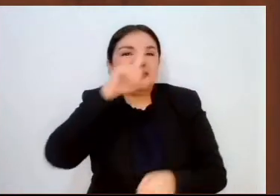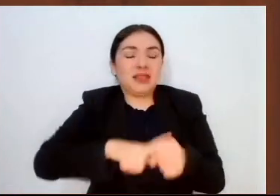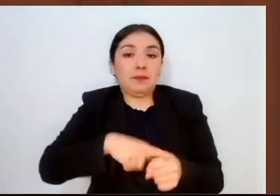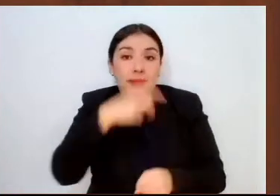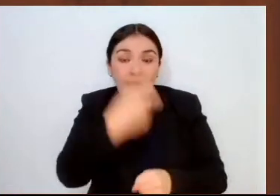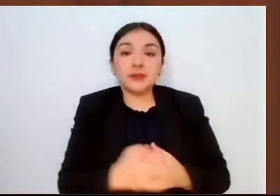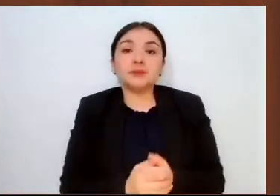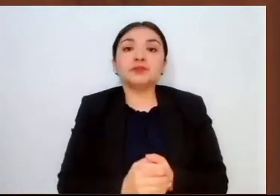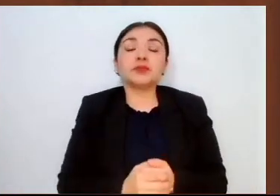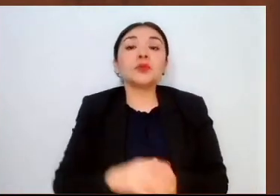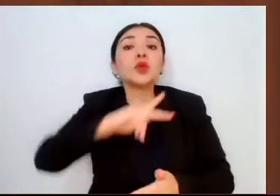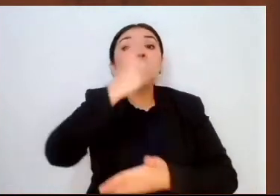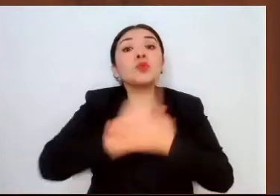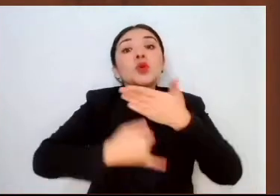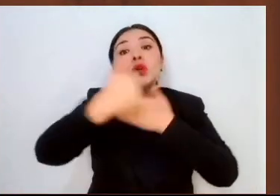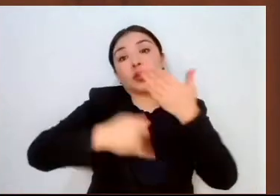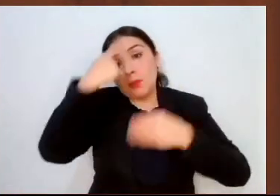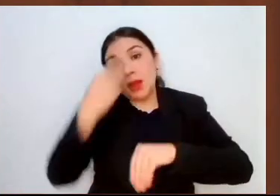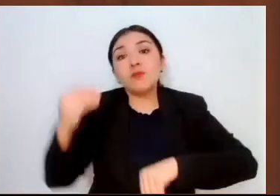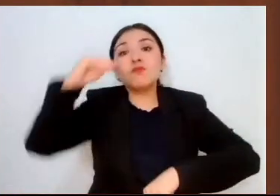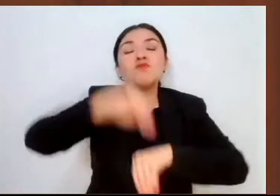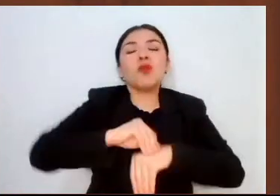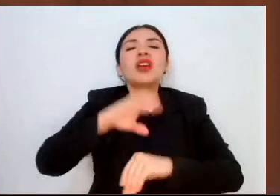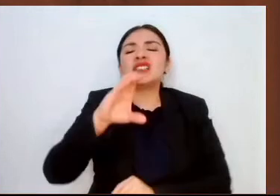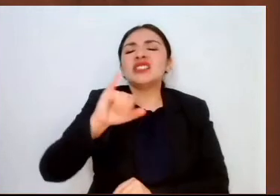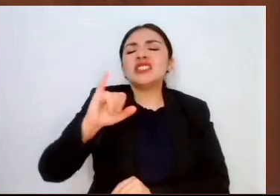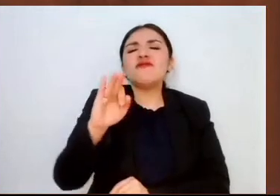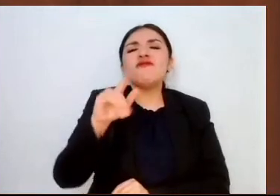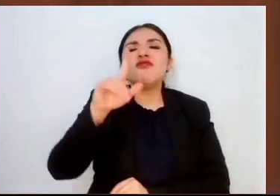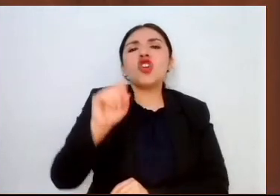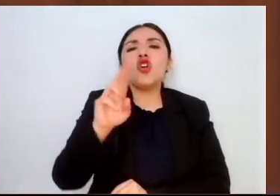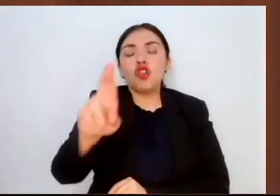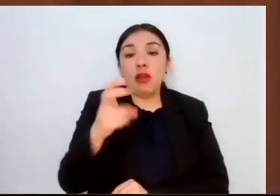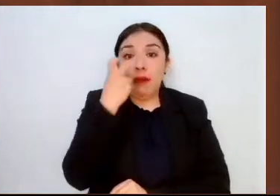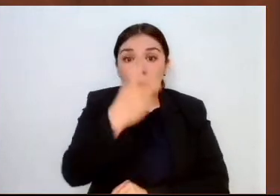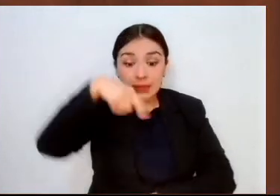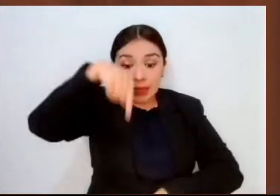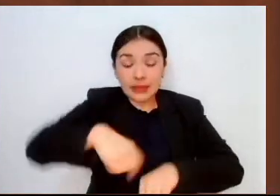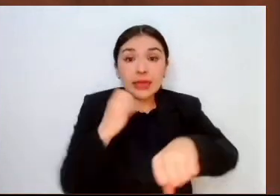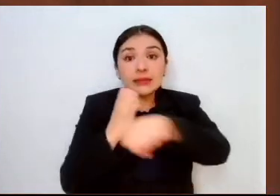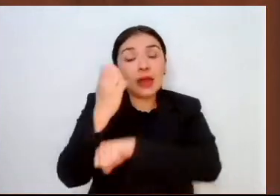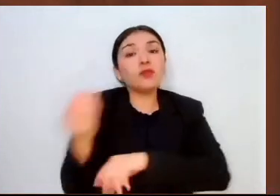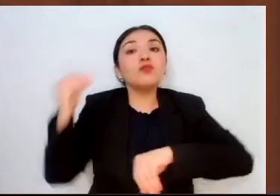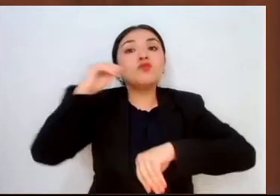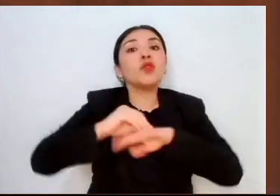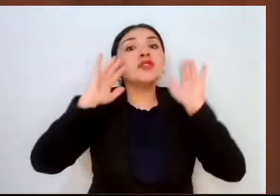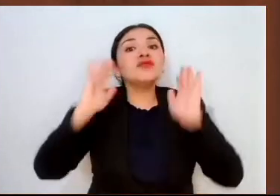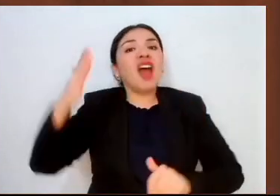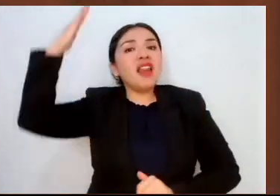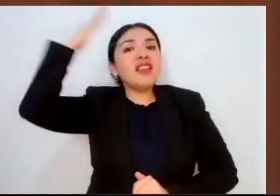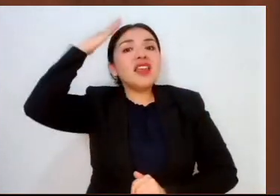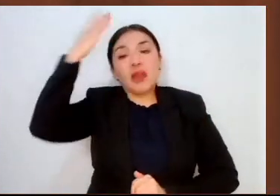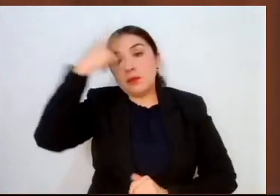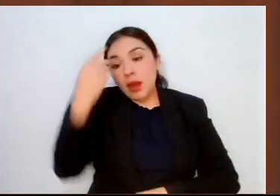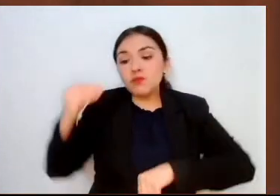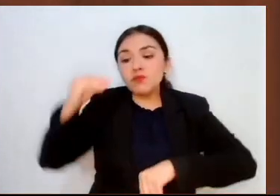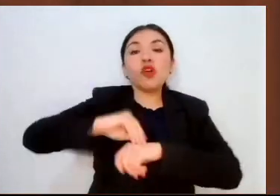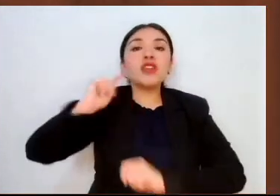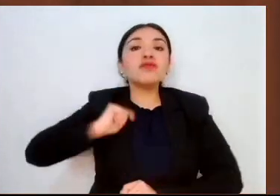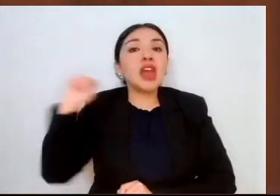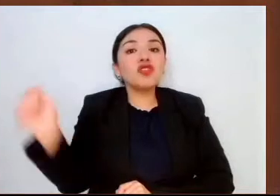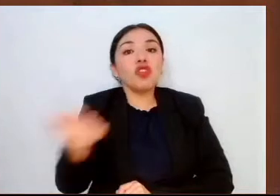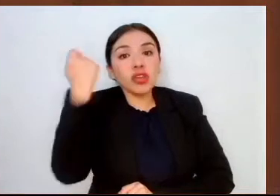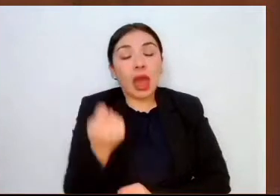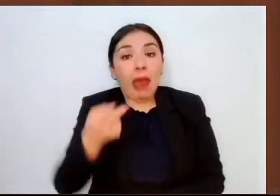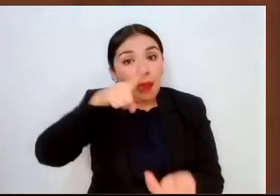del Centro de Innovación Florícola, Ciflor, la entidad ha consolidado un liderazgo tecnológico dentro de